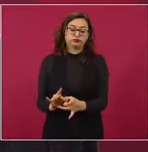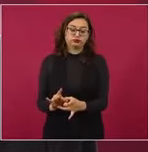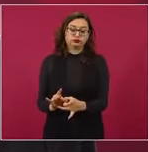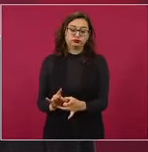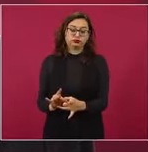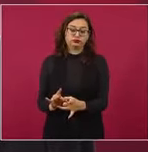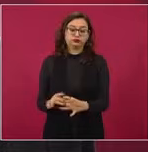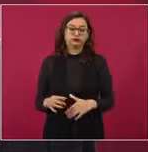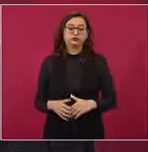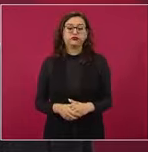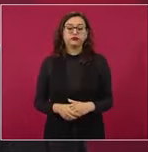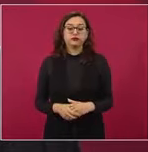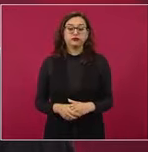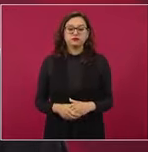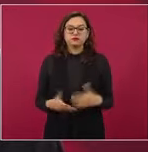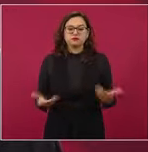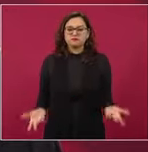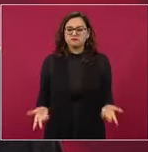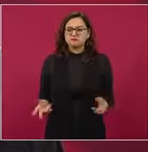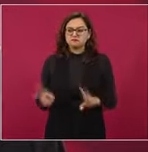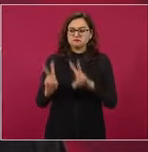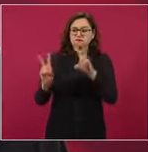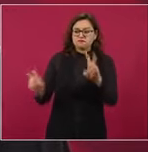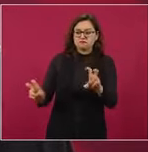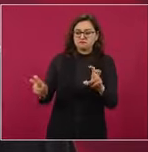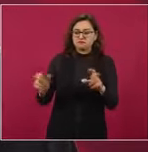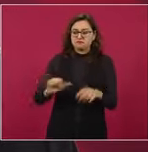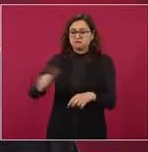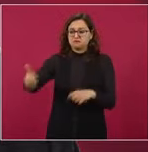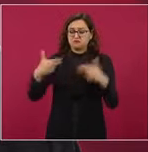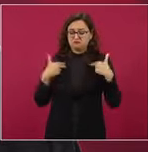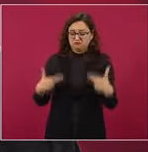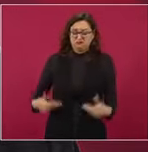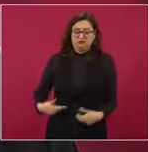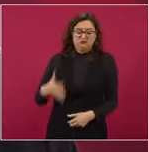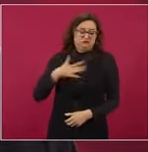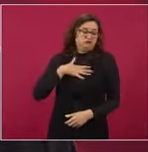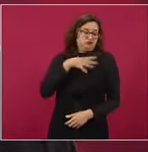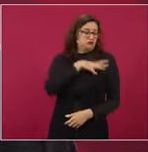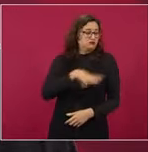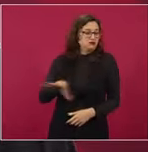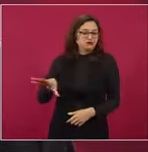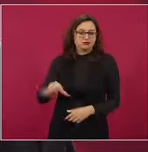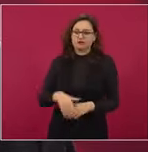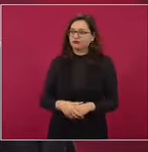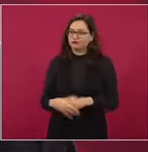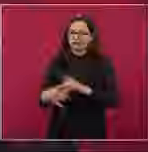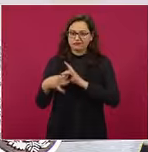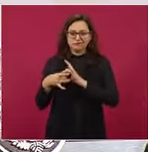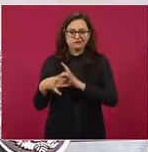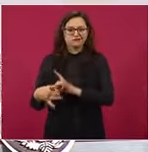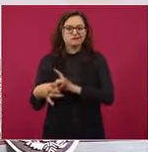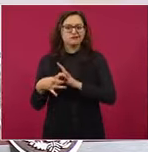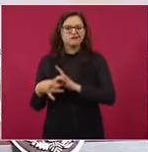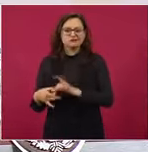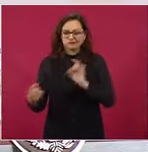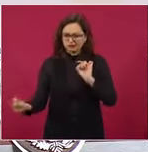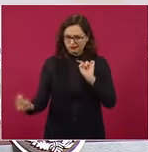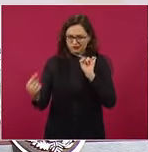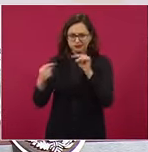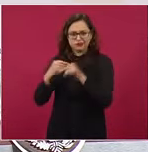que nada humano no sea ajeno. entonces todos